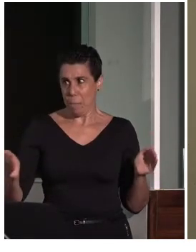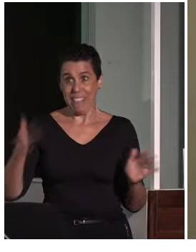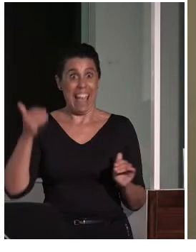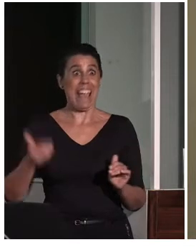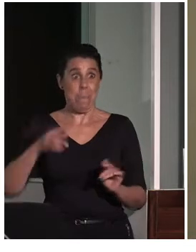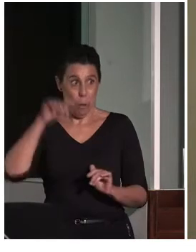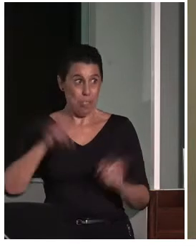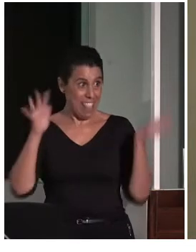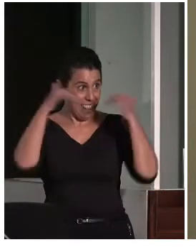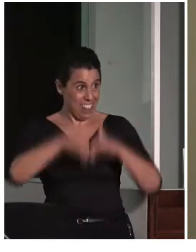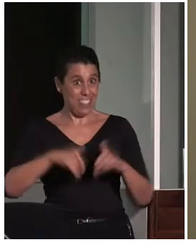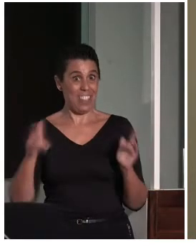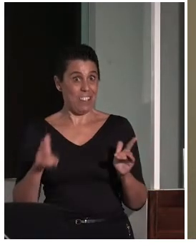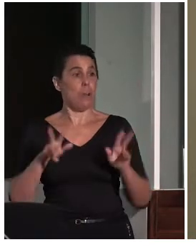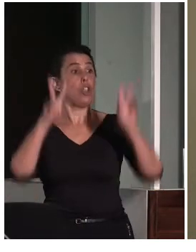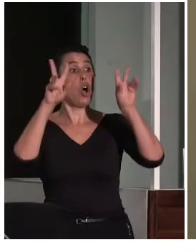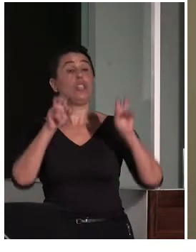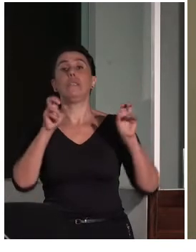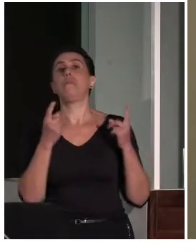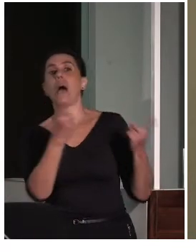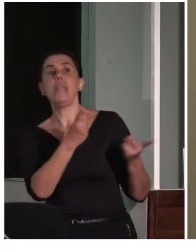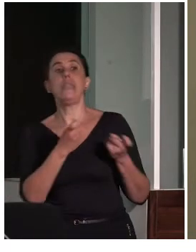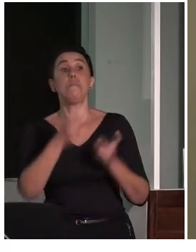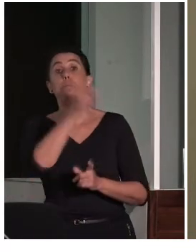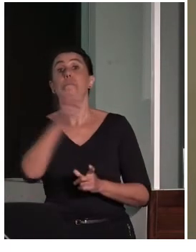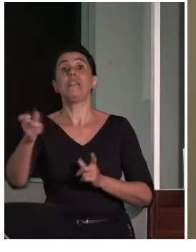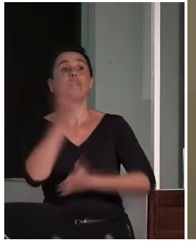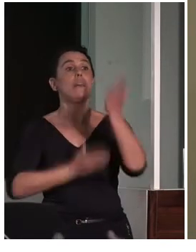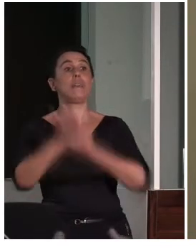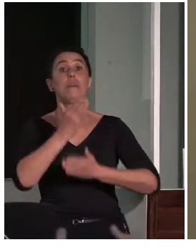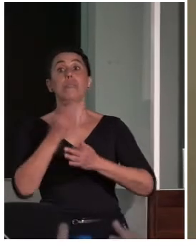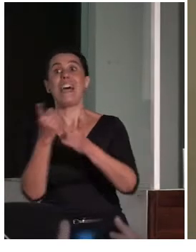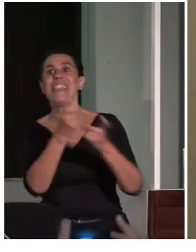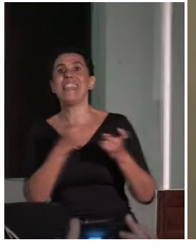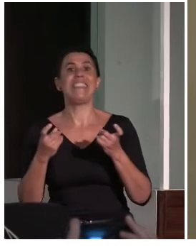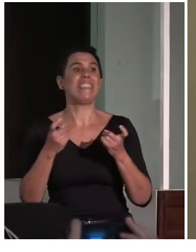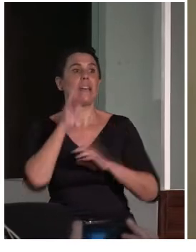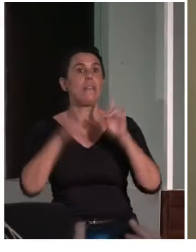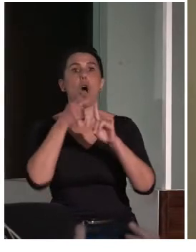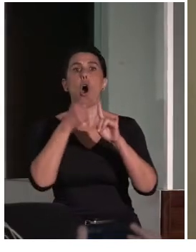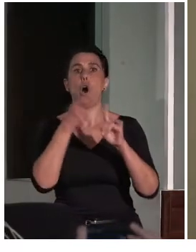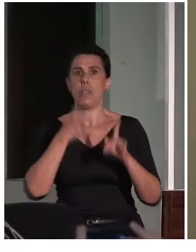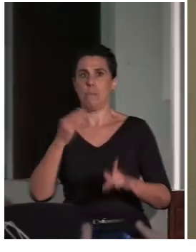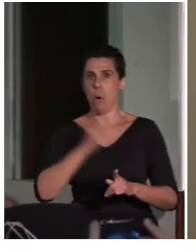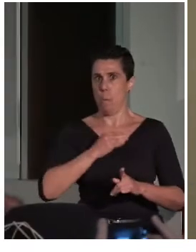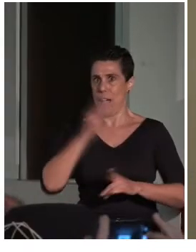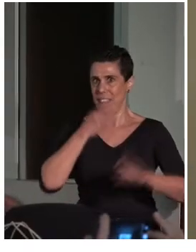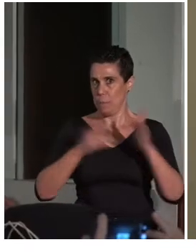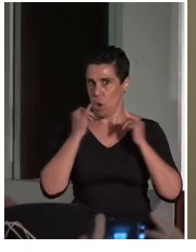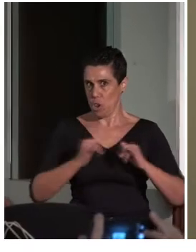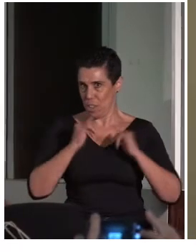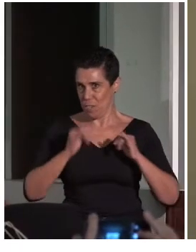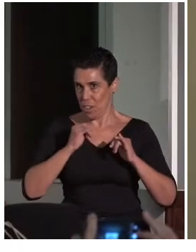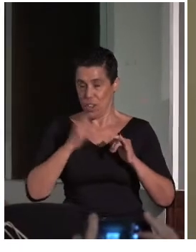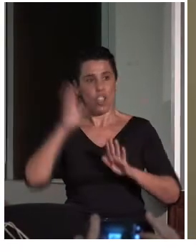En encuentro sobre las necesidades de las personas con discapacidad para disfrutar del patrimonio, os voy presentando. En la mesa redonda está como